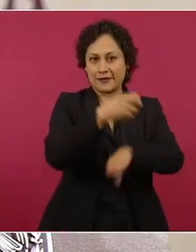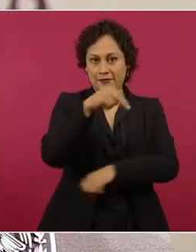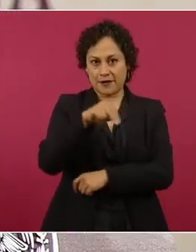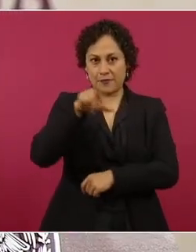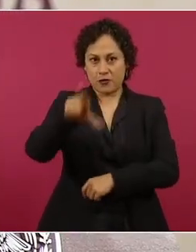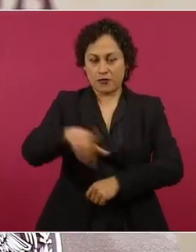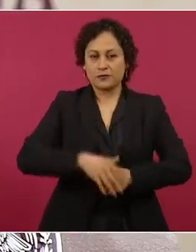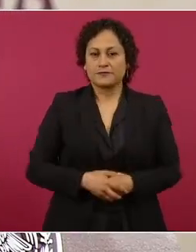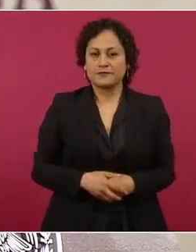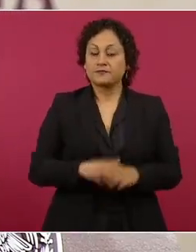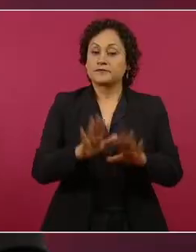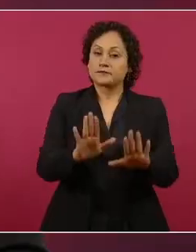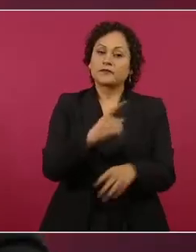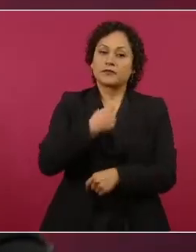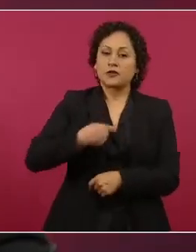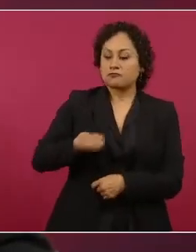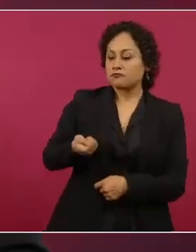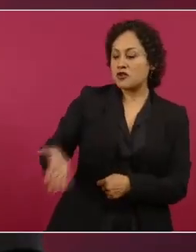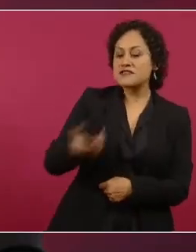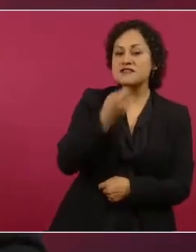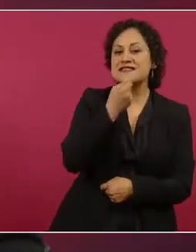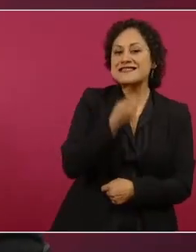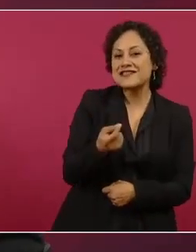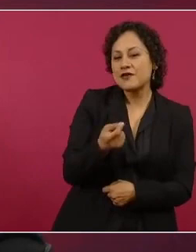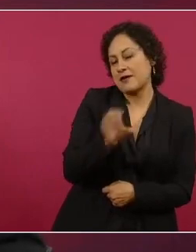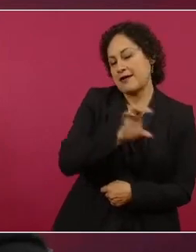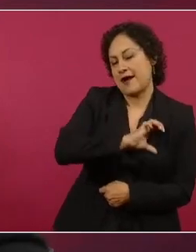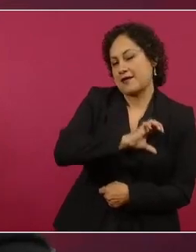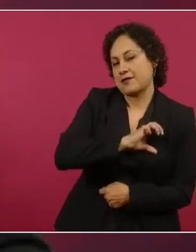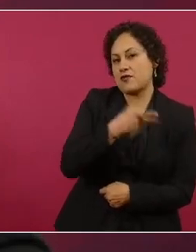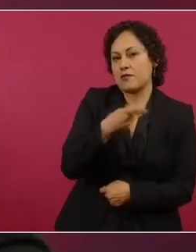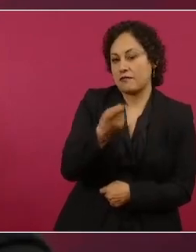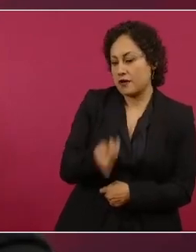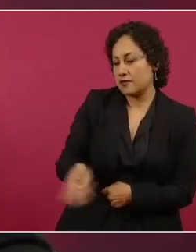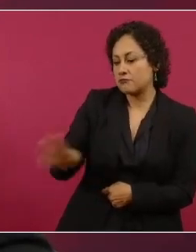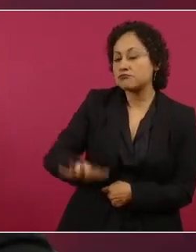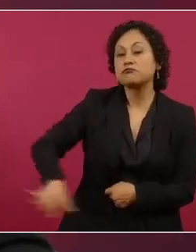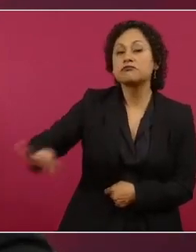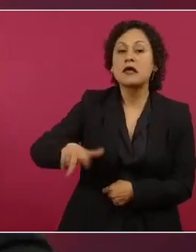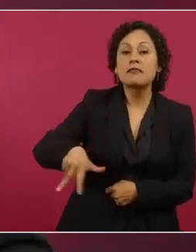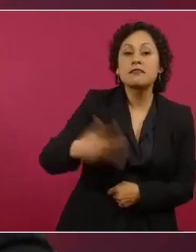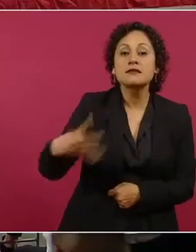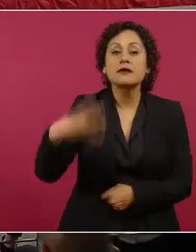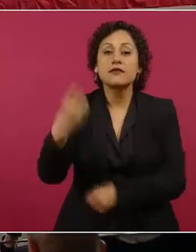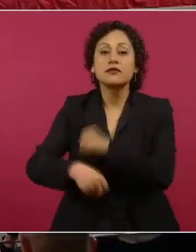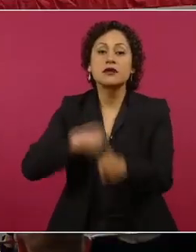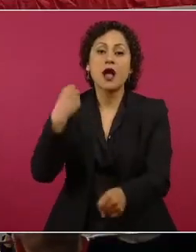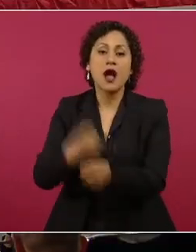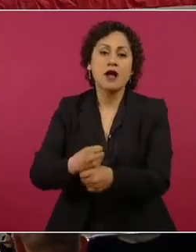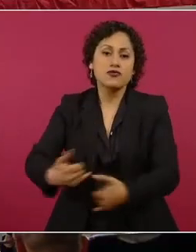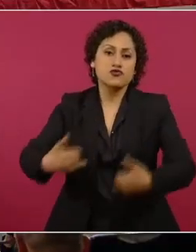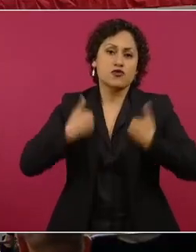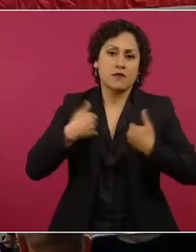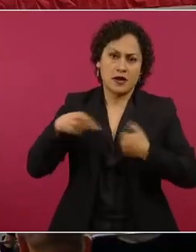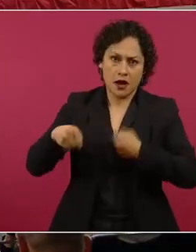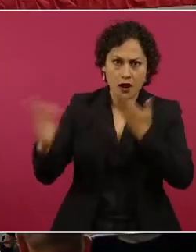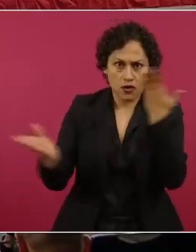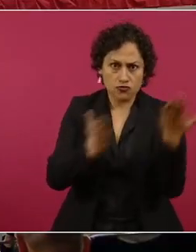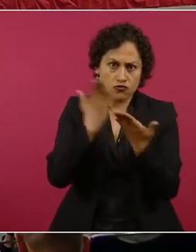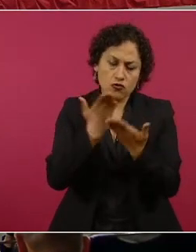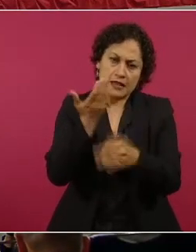niños, les decíamos niños de cariño, pero no, estos jóvenes de 13 y 14 años que están en tercero de secundaria,